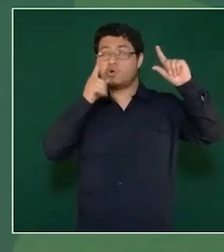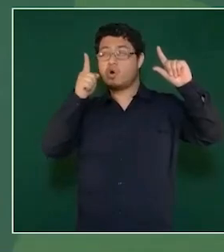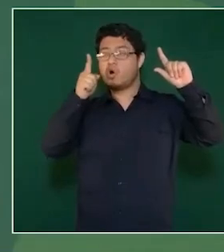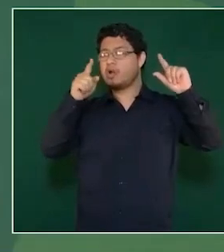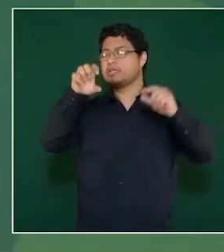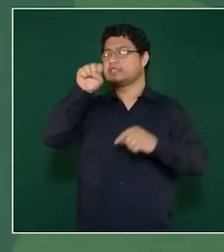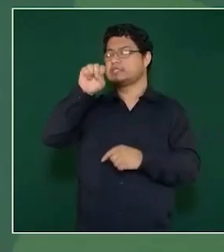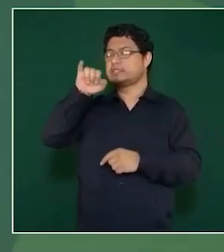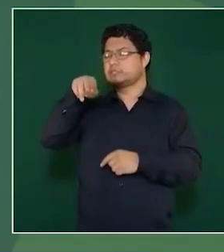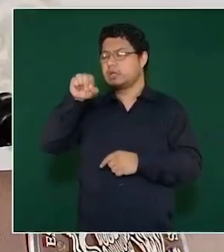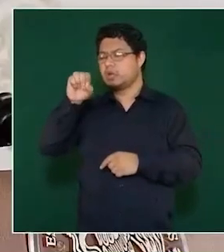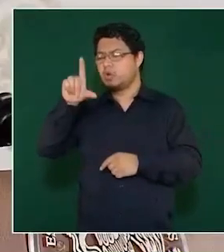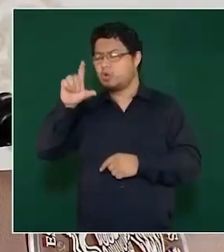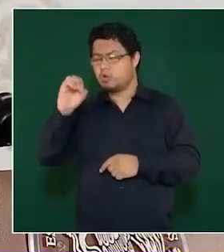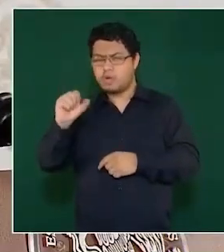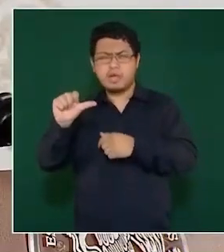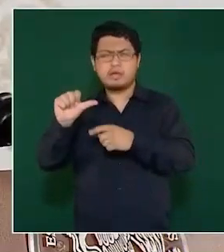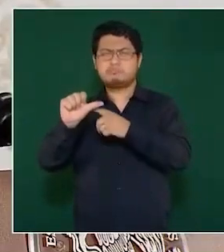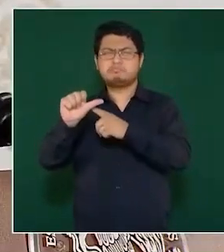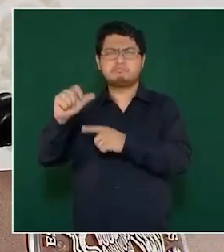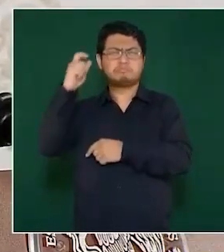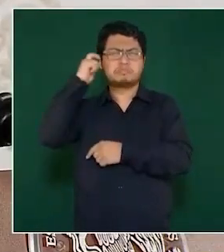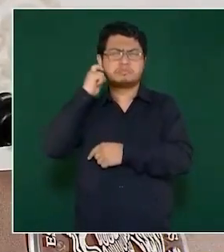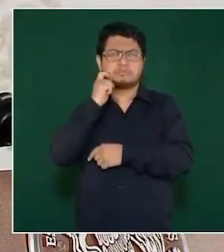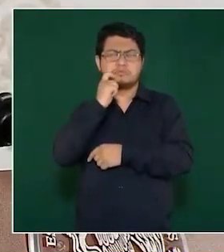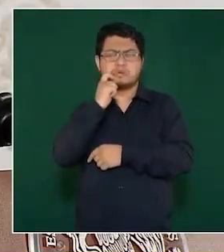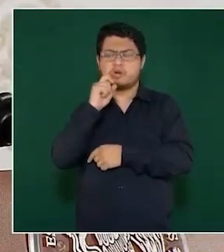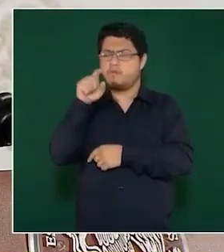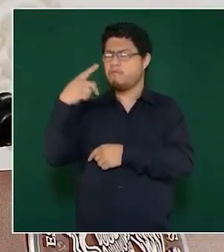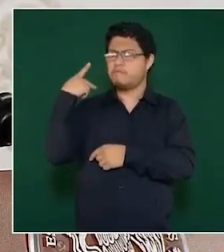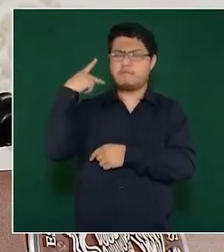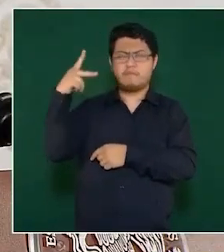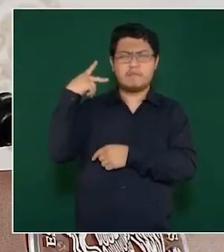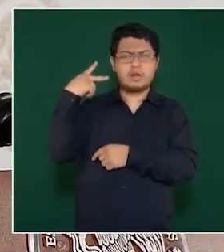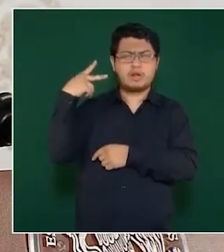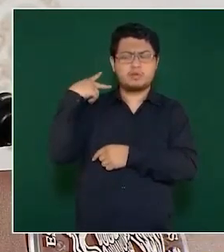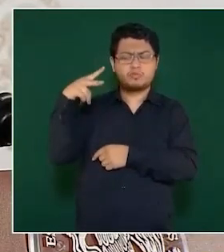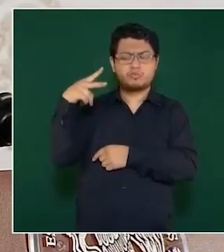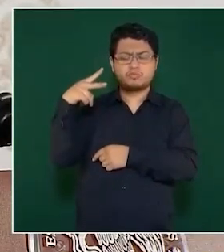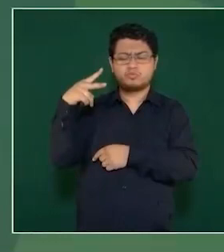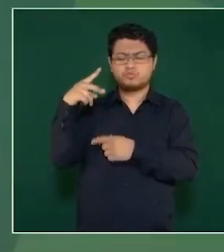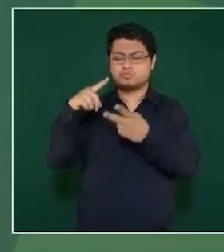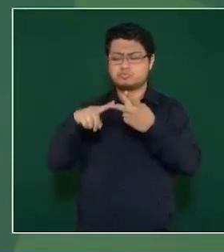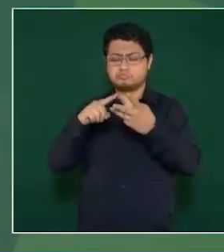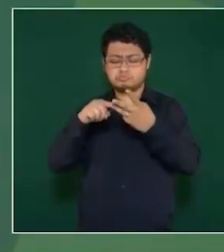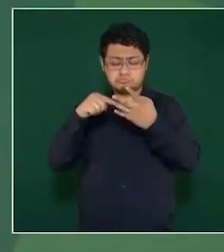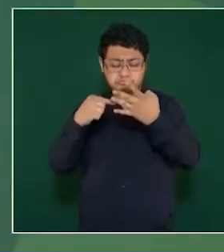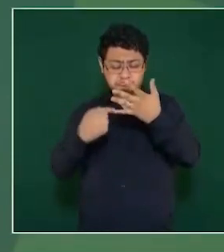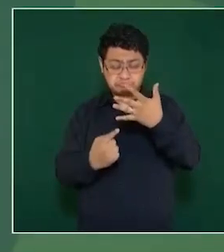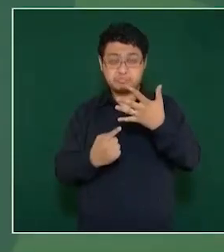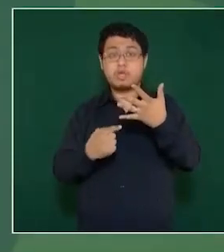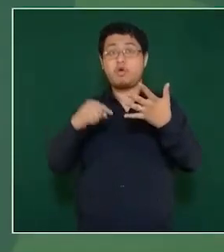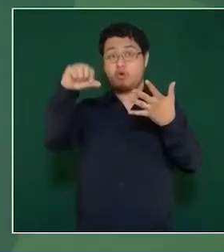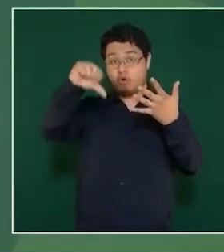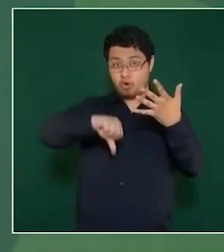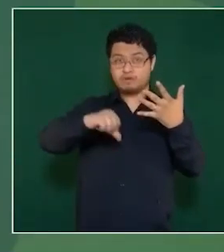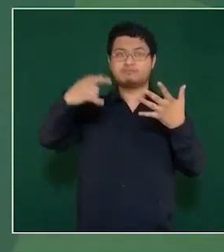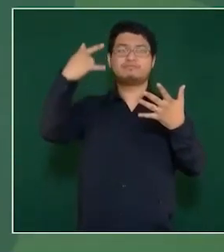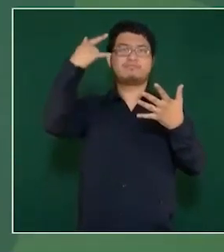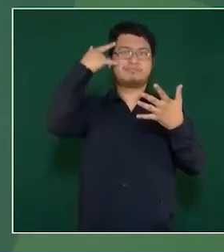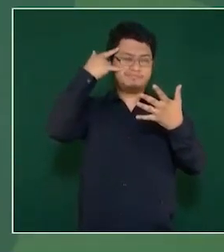Sinaloa, en Guerrero, en Veracruz. Y hoy iniciamos Campeche.